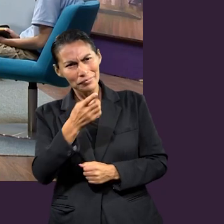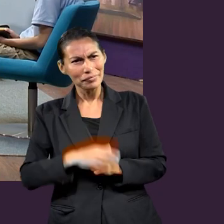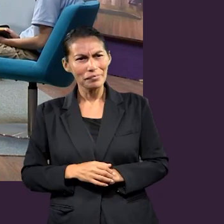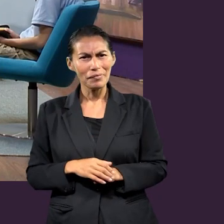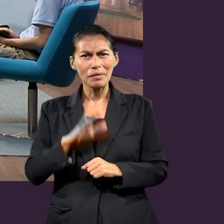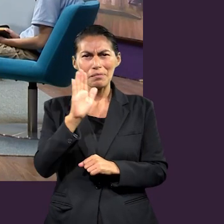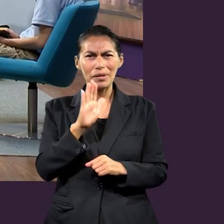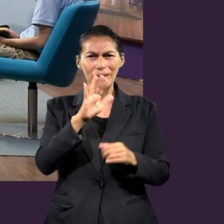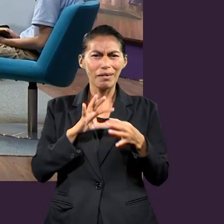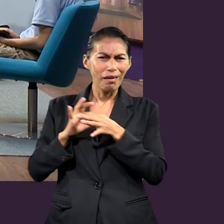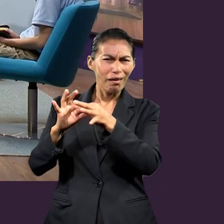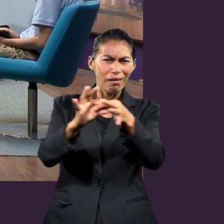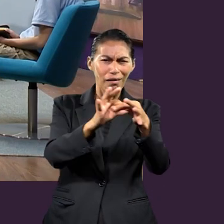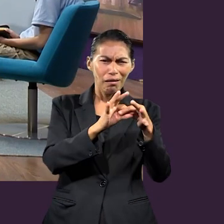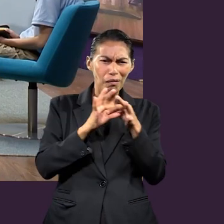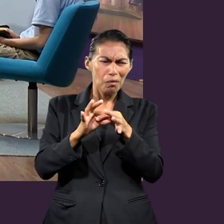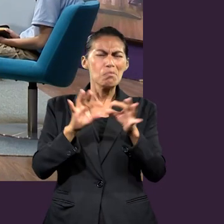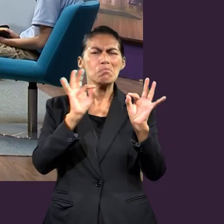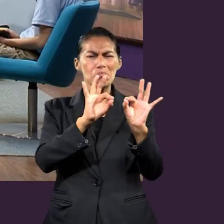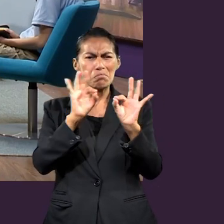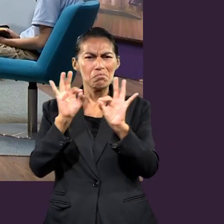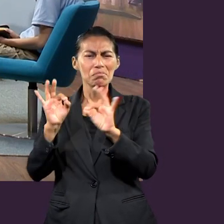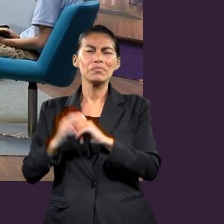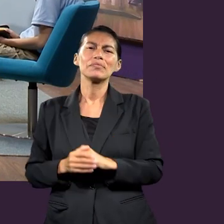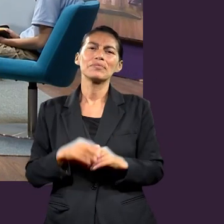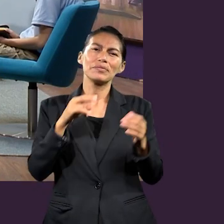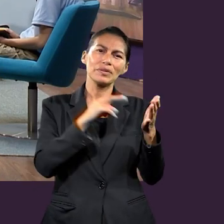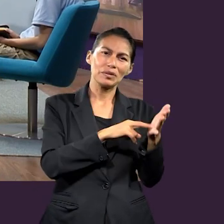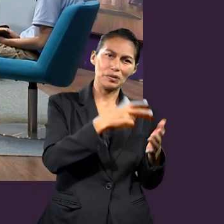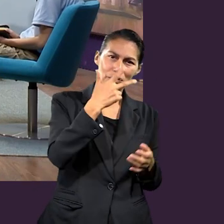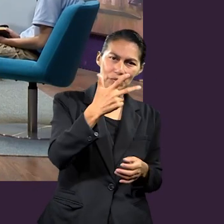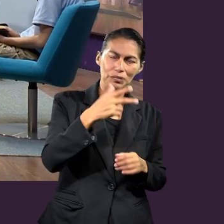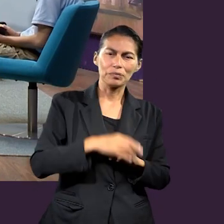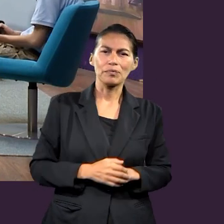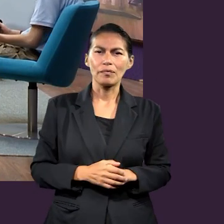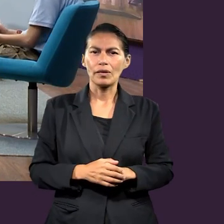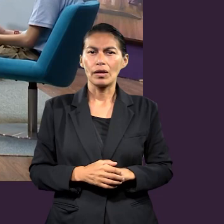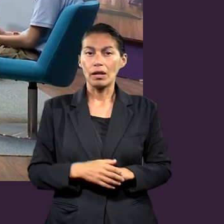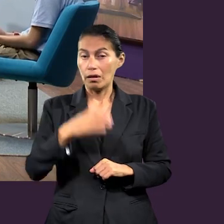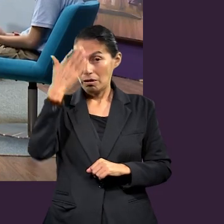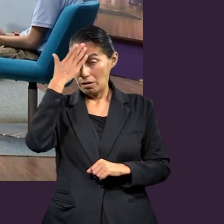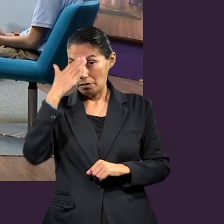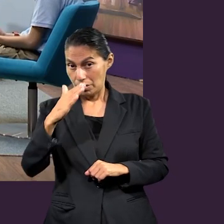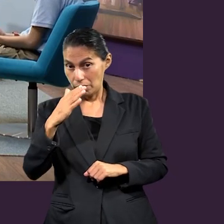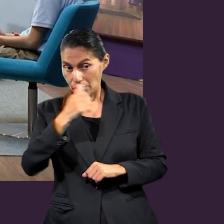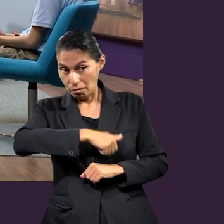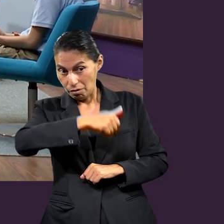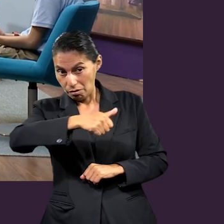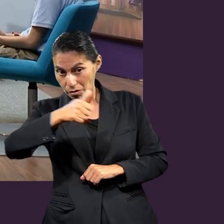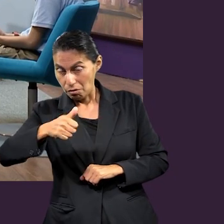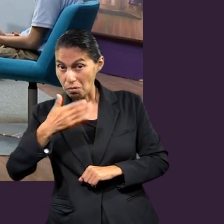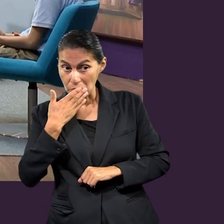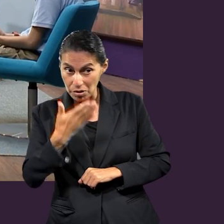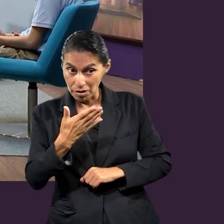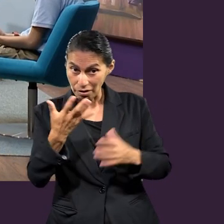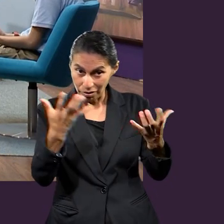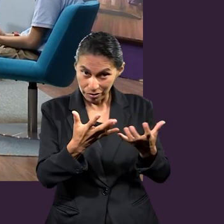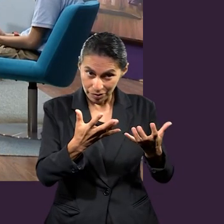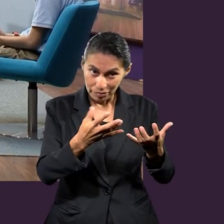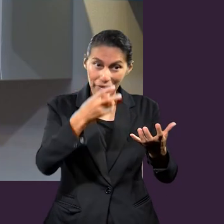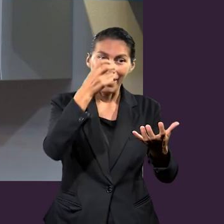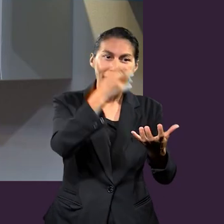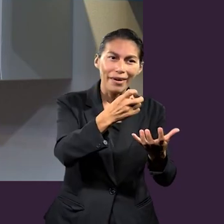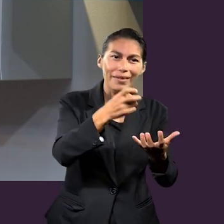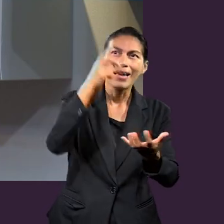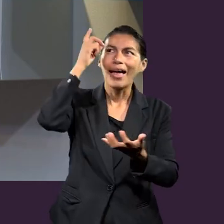eso porque me parece que están conectando los textos así, y me encanta el verso 8, sabiendo que el bien que cada uno